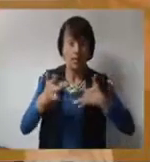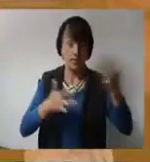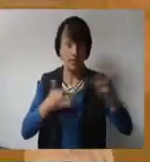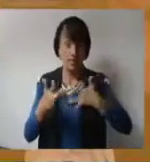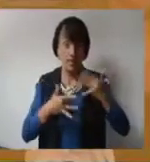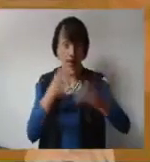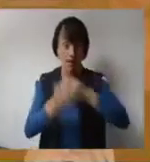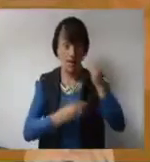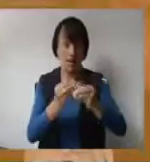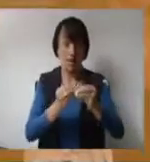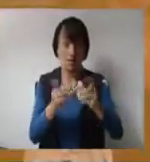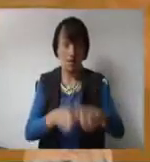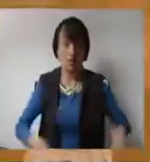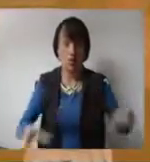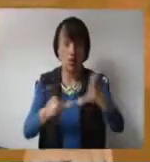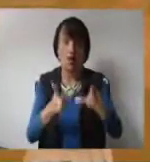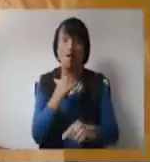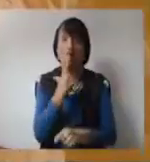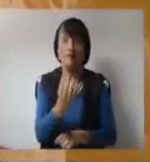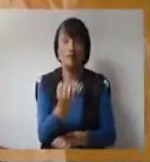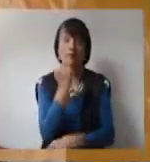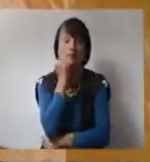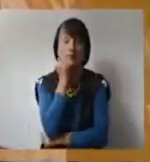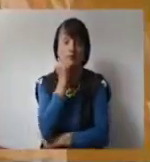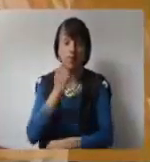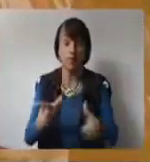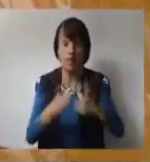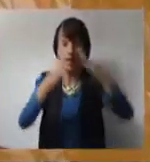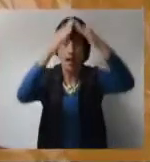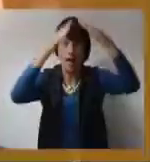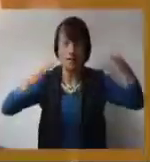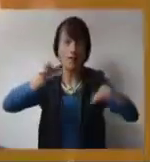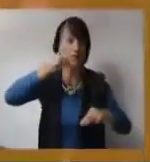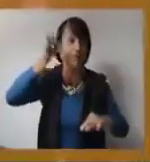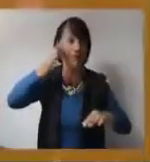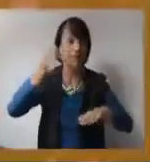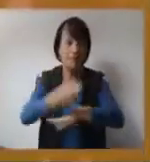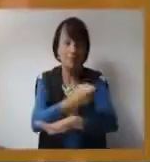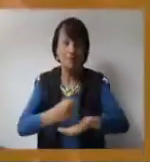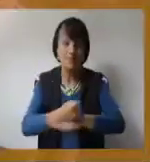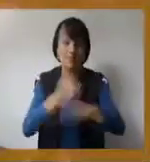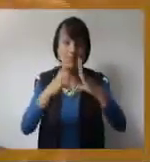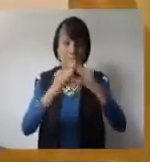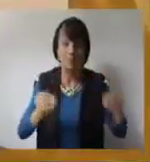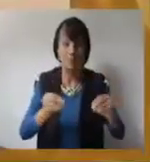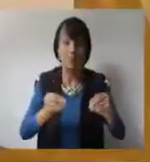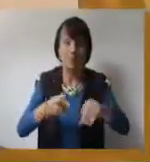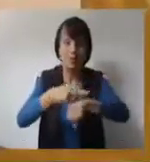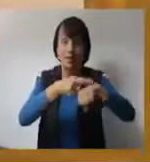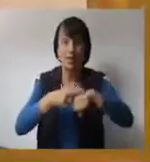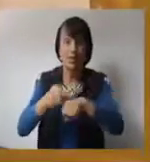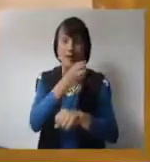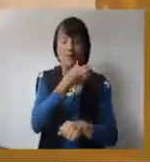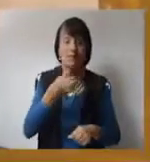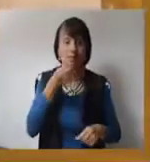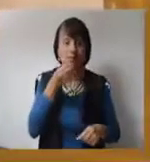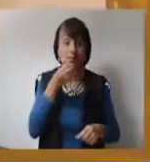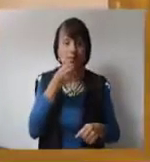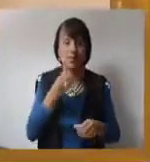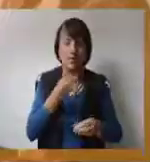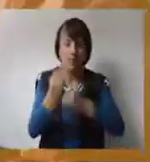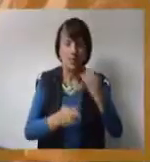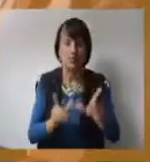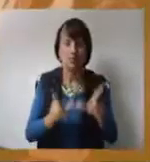Durante una actividad realizada en el Salón Francisco de Miranda en la residencia oficial del gobernador, el mandatario regional